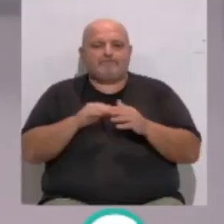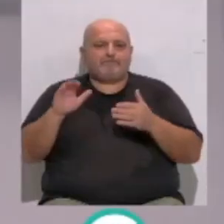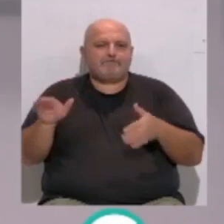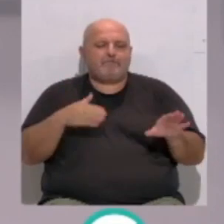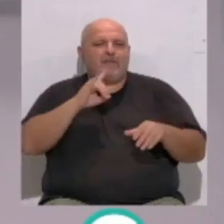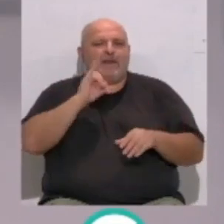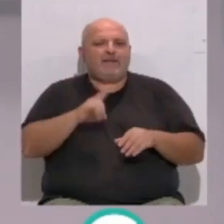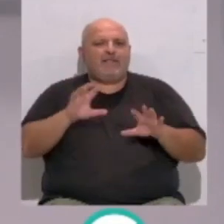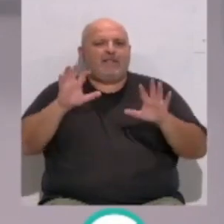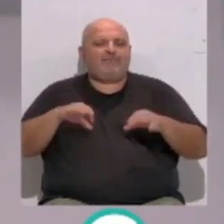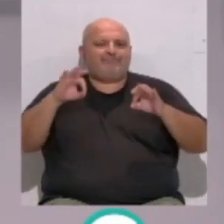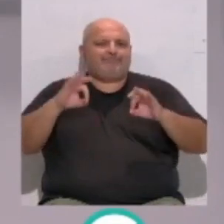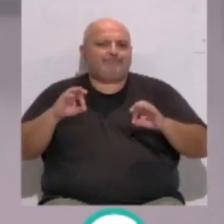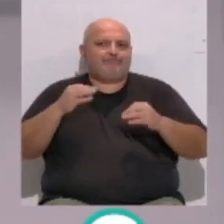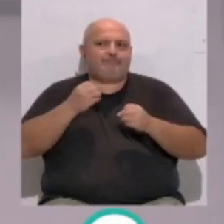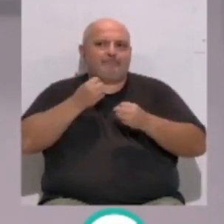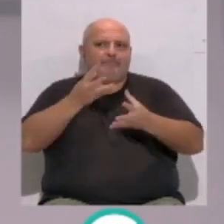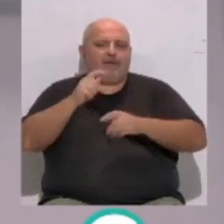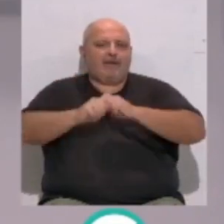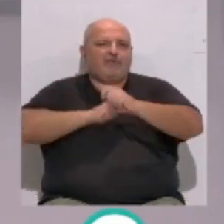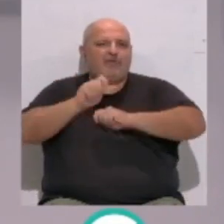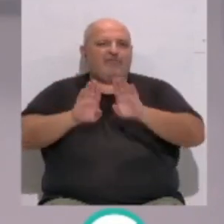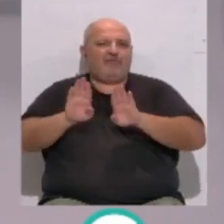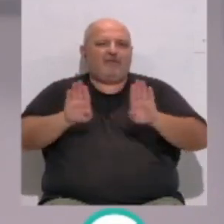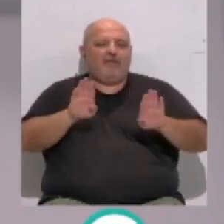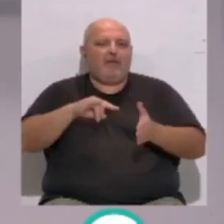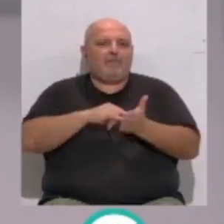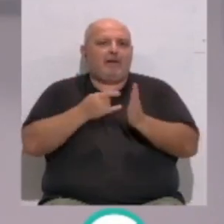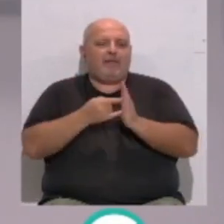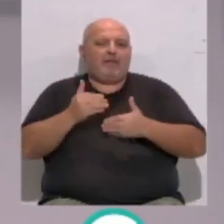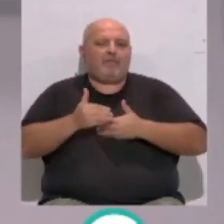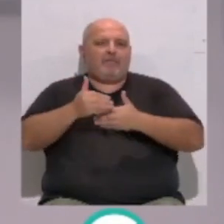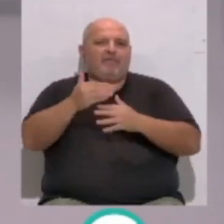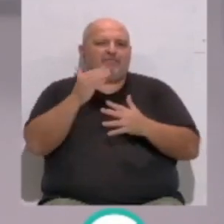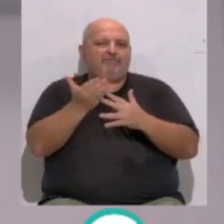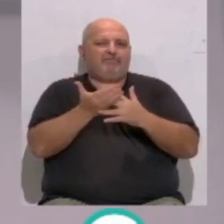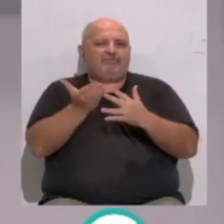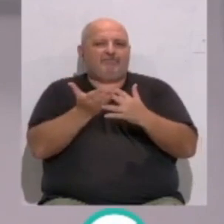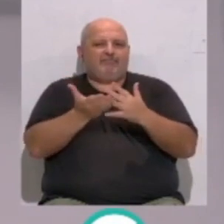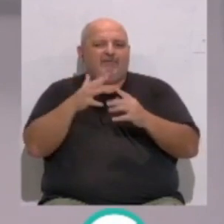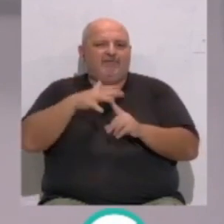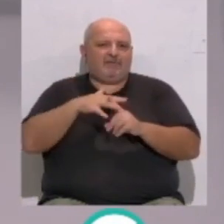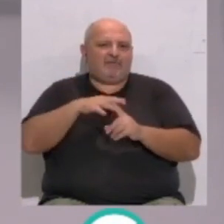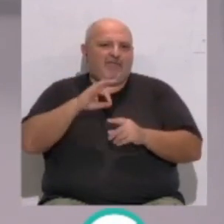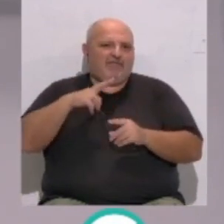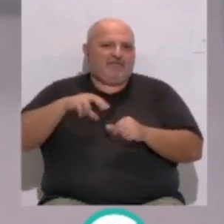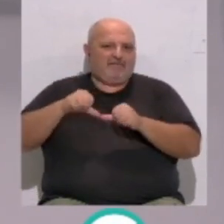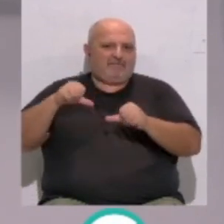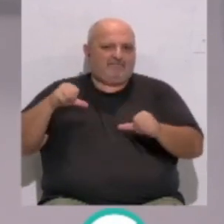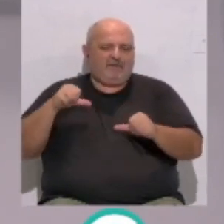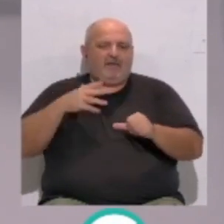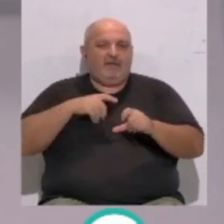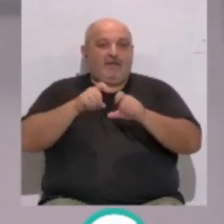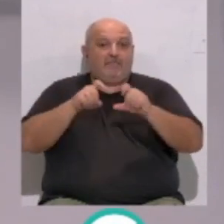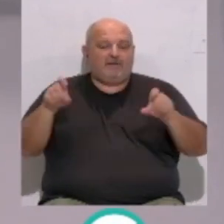Eléctrica de Cádiz ha concretado a las asociaciones vecinales los planes de aplazamiento y de fraccionamiento de facturas acumuladas. El presidente de la